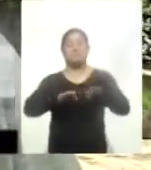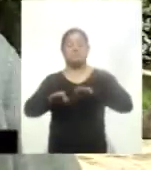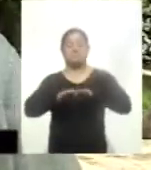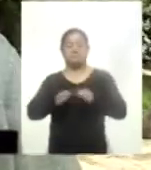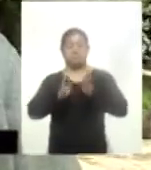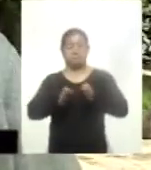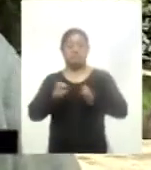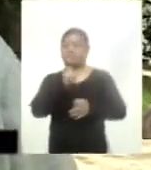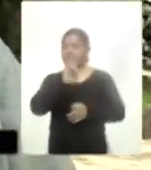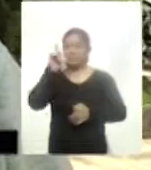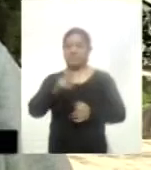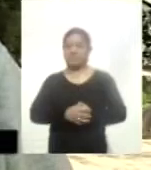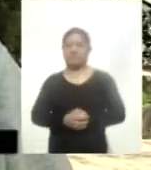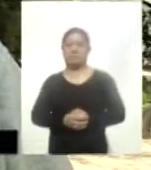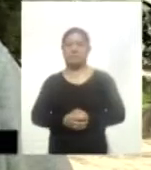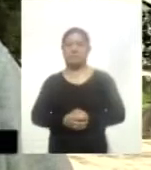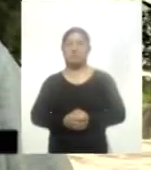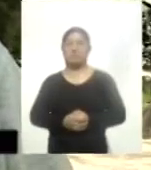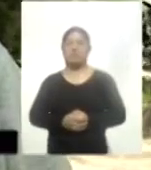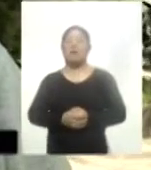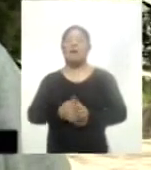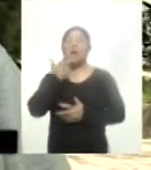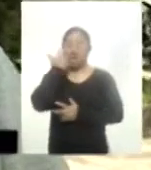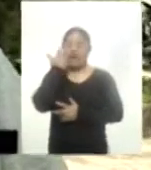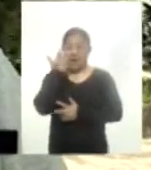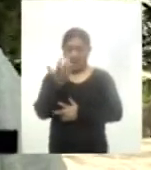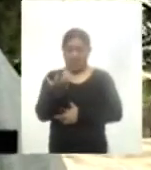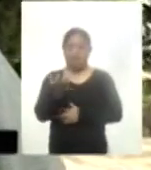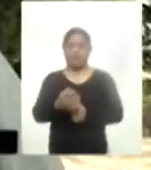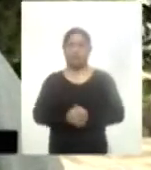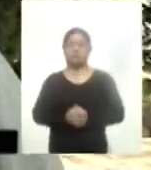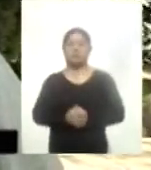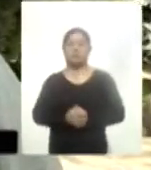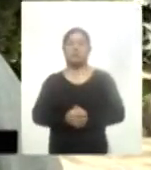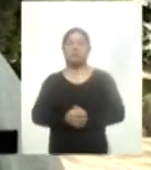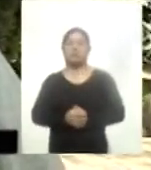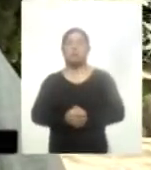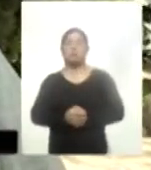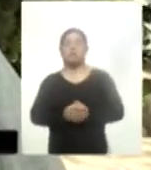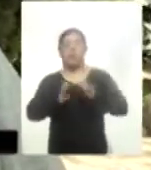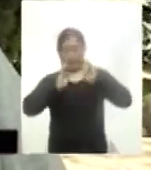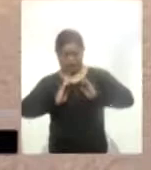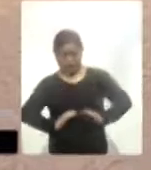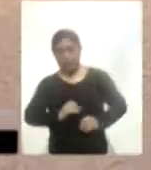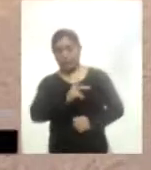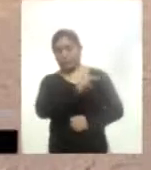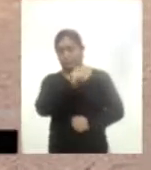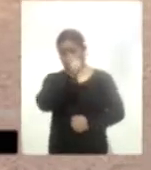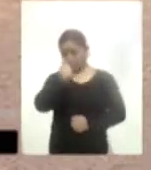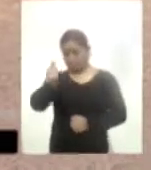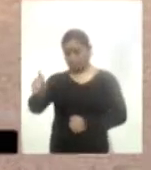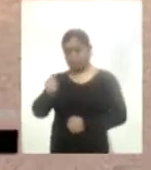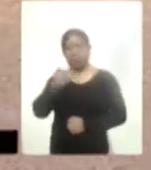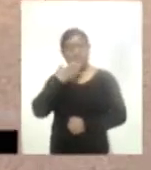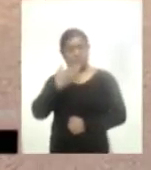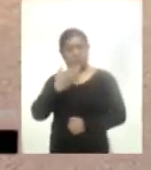especial pero finalmente sí queremos abarcar todo lo que es el aspecto físico para que el muchacho esté al 100. La temporada